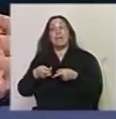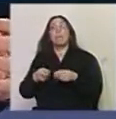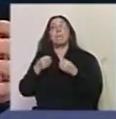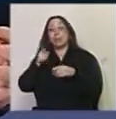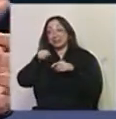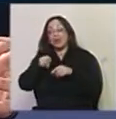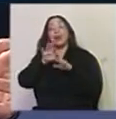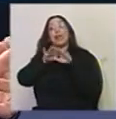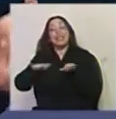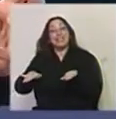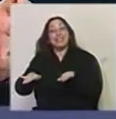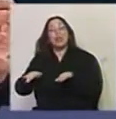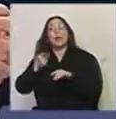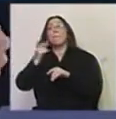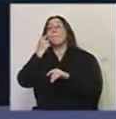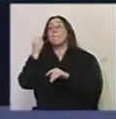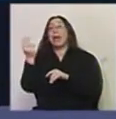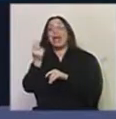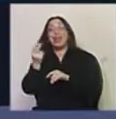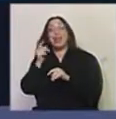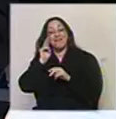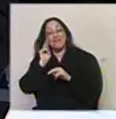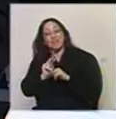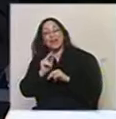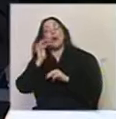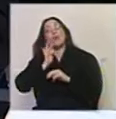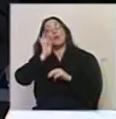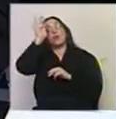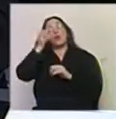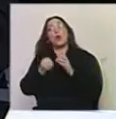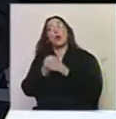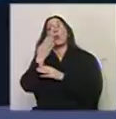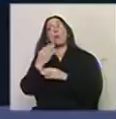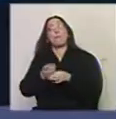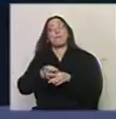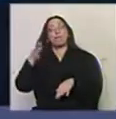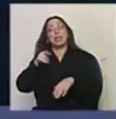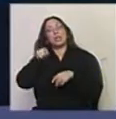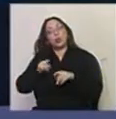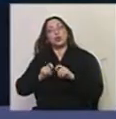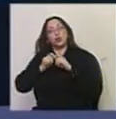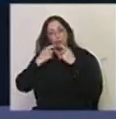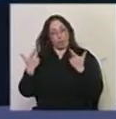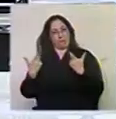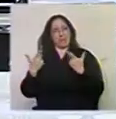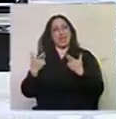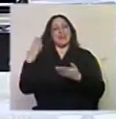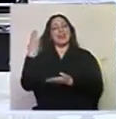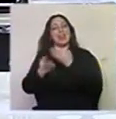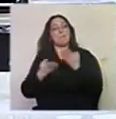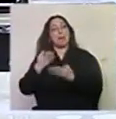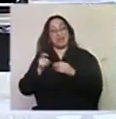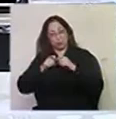niños y esos padres ven que hay un futuro luego en un elenco profesional. ¿Esto sorprendió la demanda? ¿Los